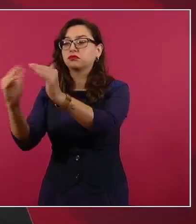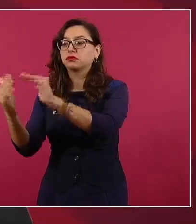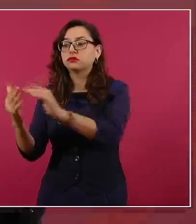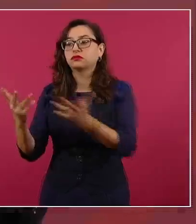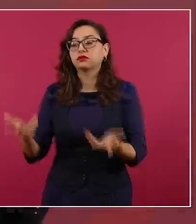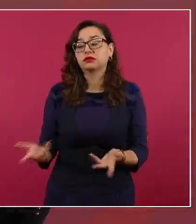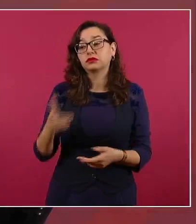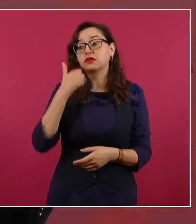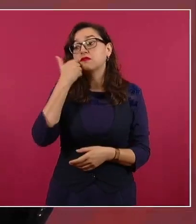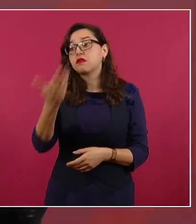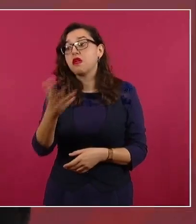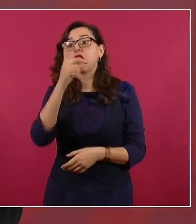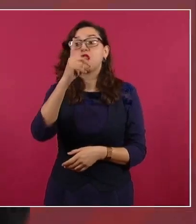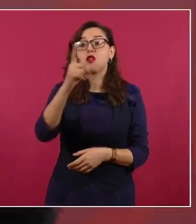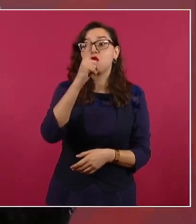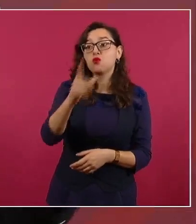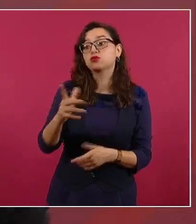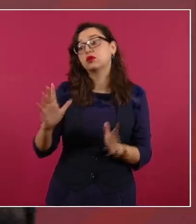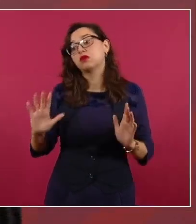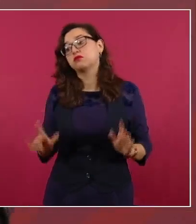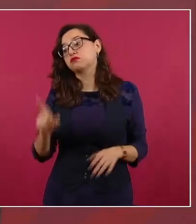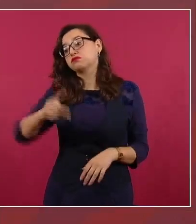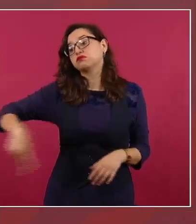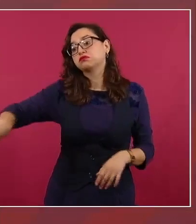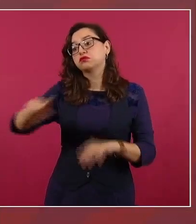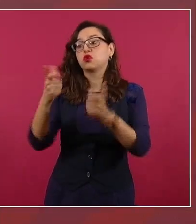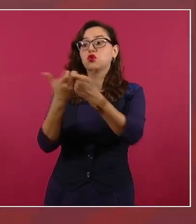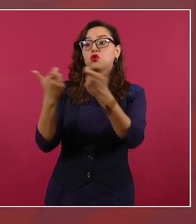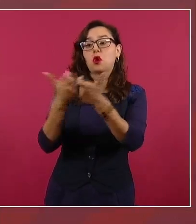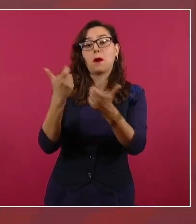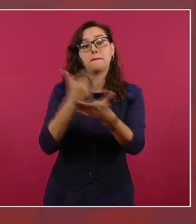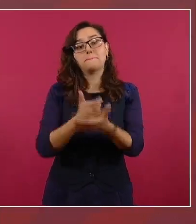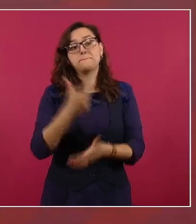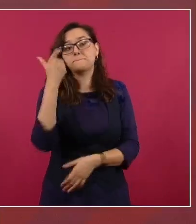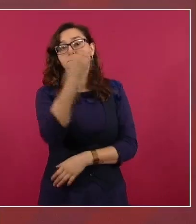tendría energía eléctrica.